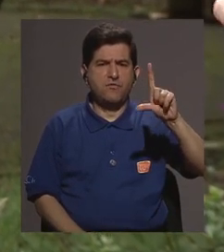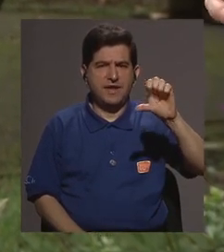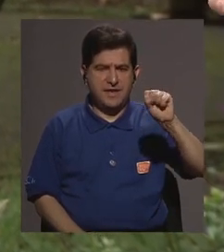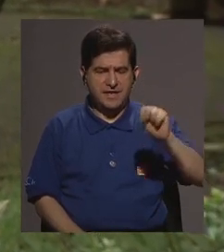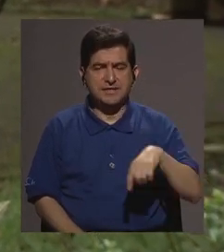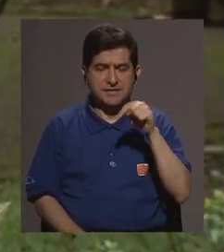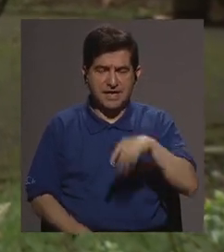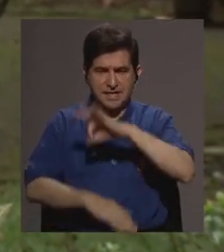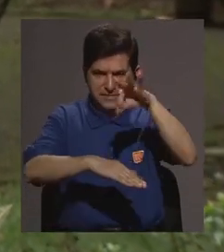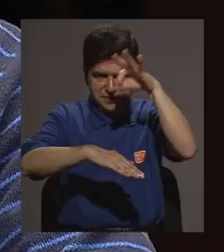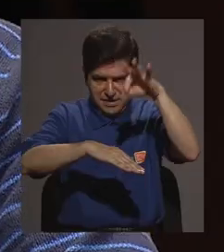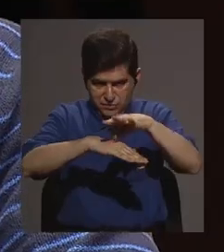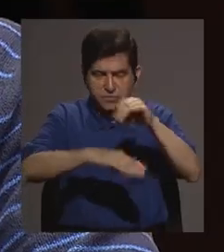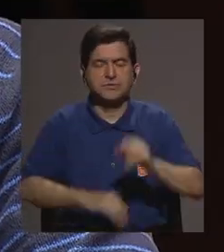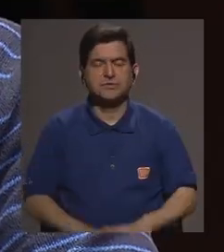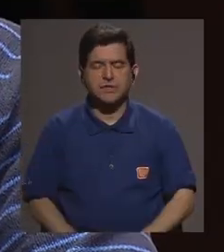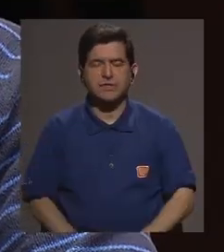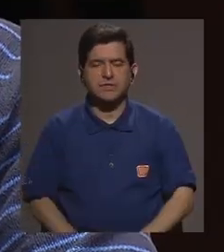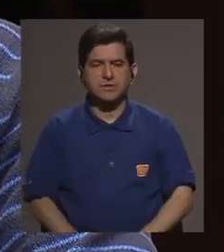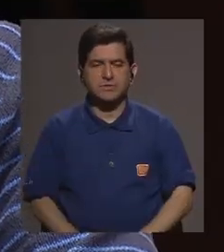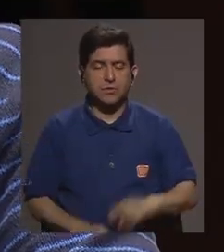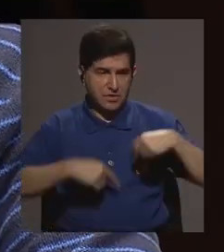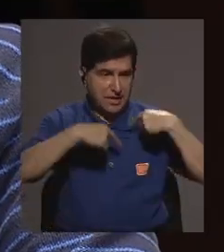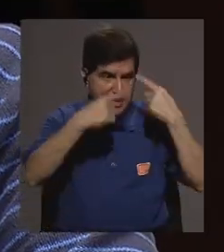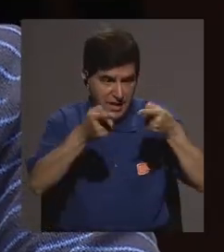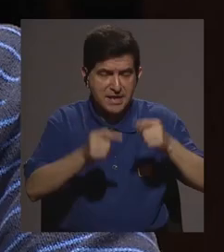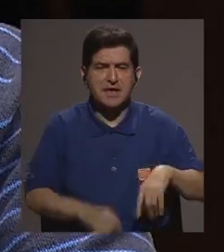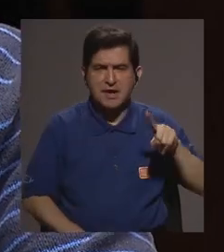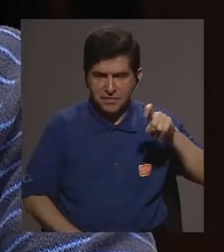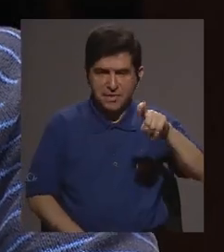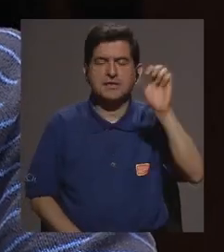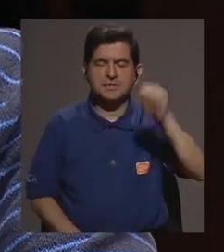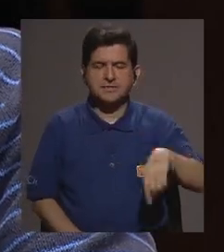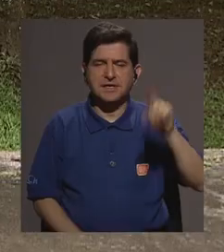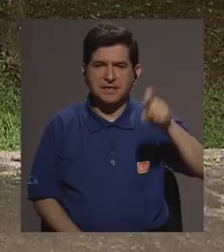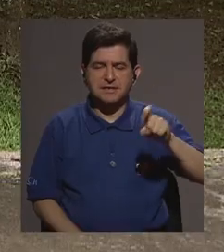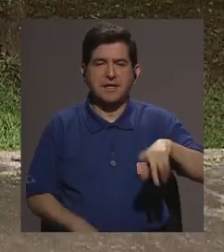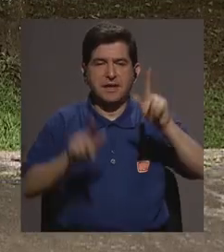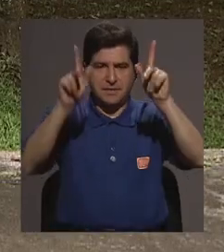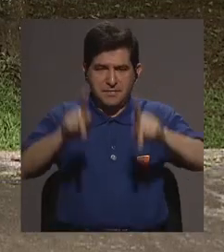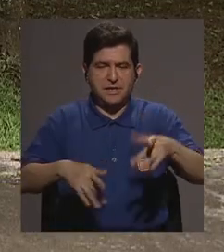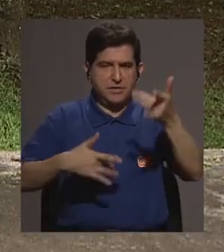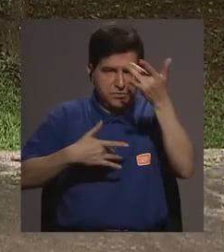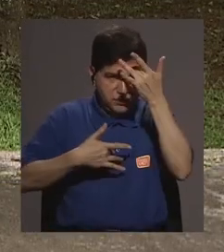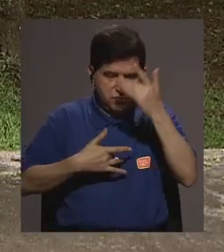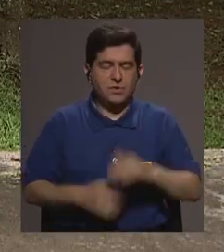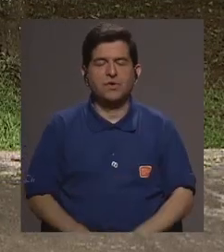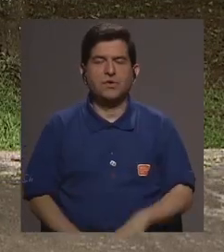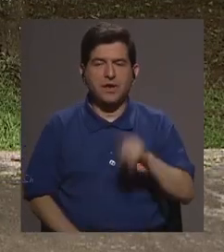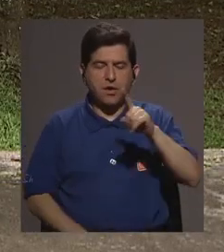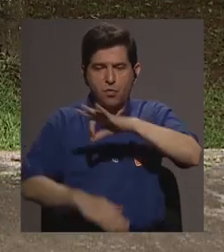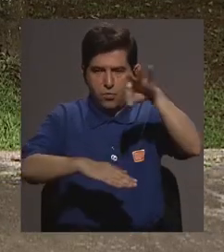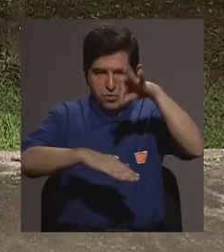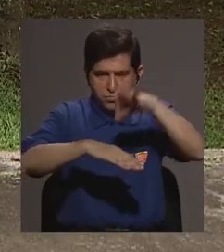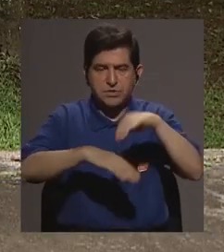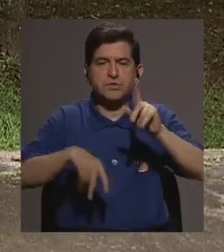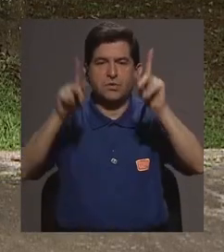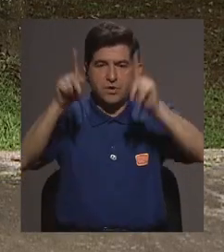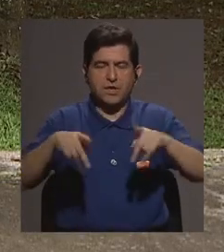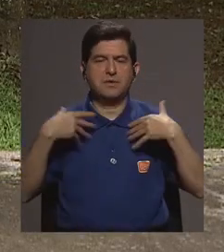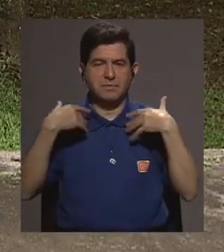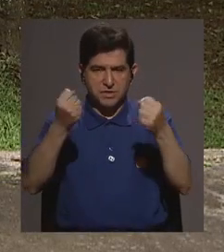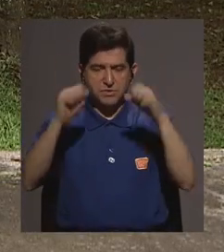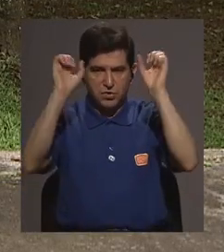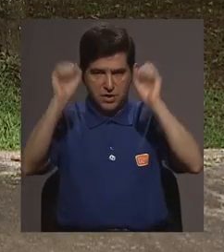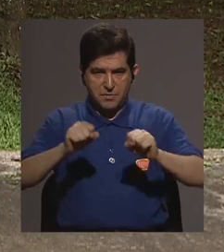vehículo por el que viaja Exacto El parásito Necesitamos un ser humano enfermo un mosquito y un ser humano sano para